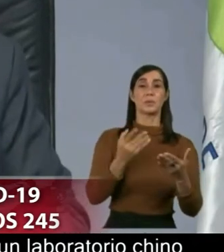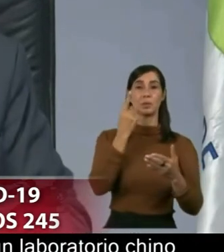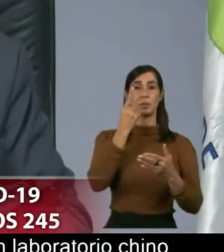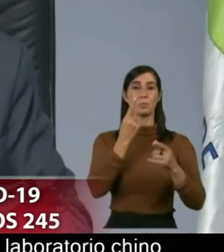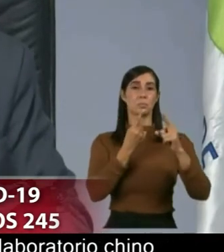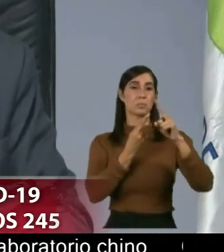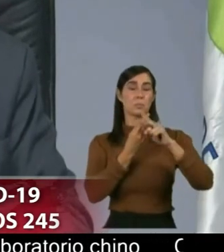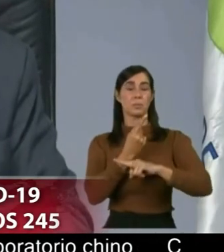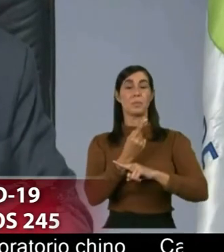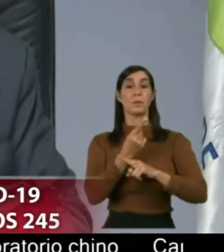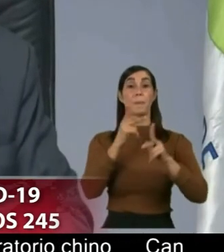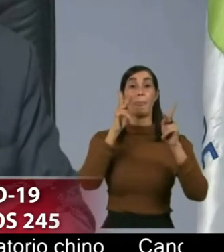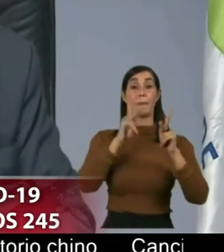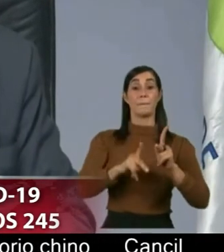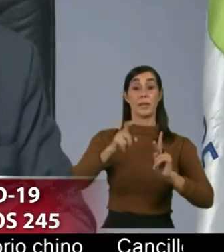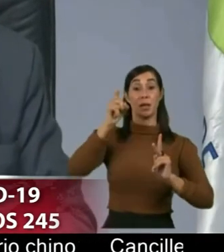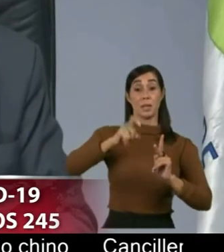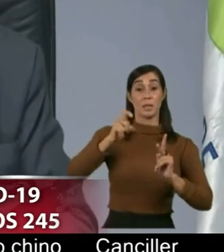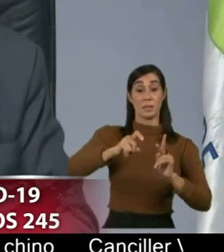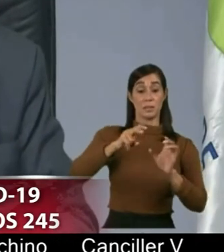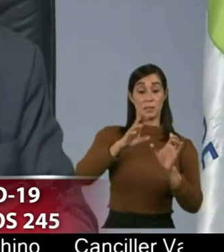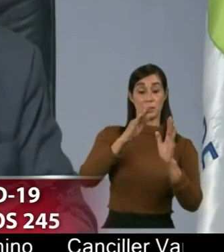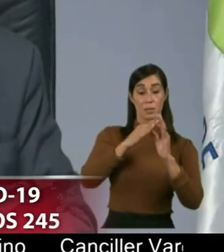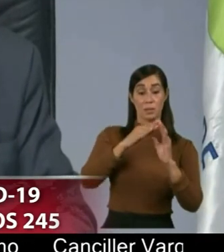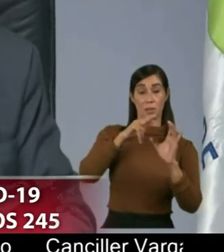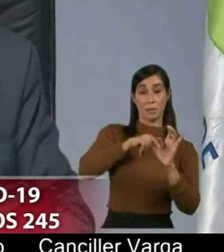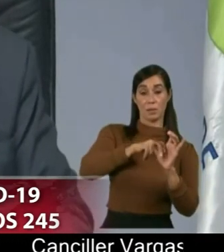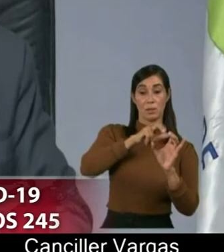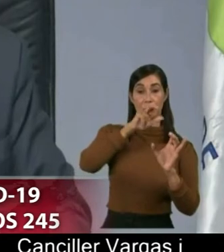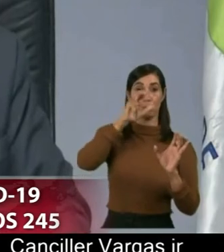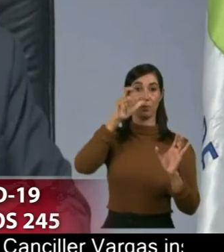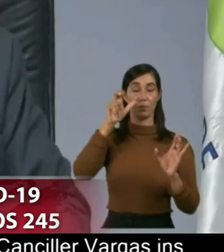mes la gente necesita salir a